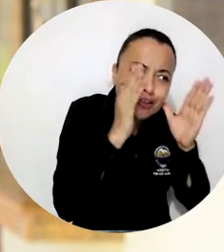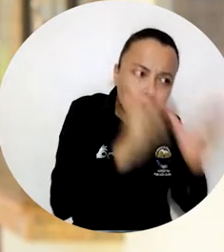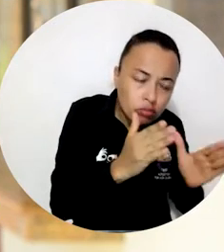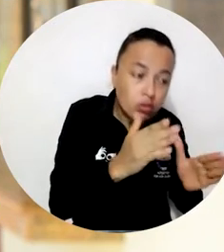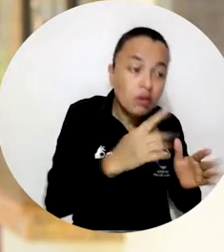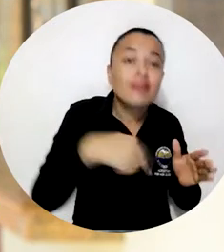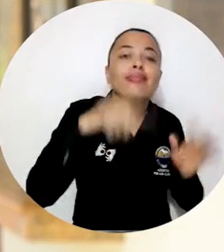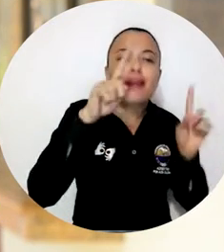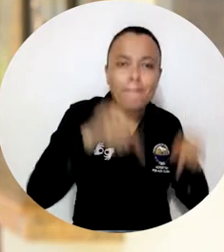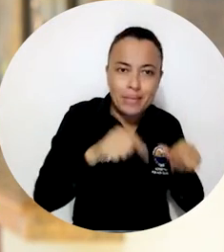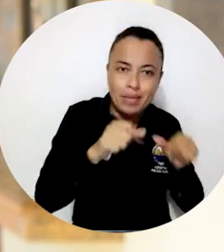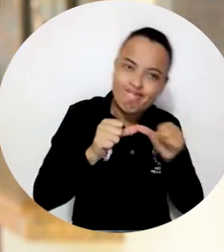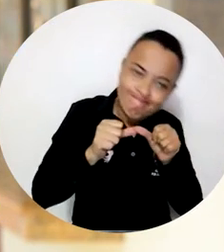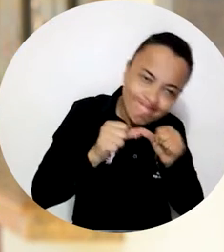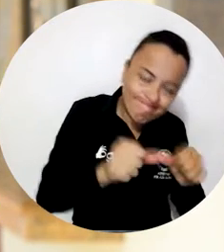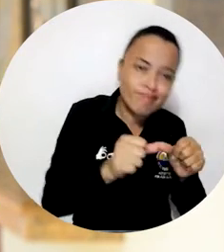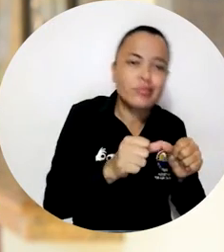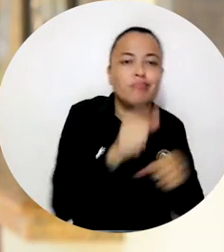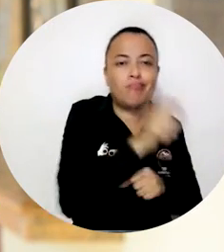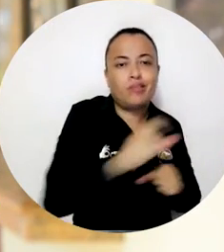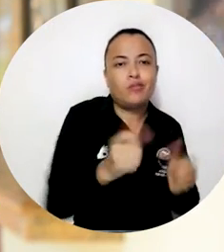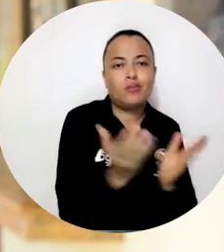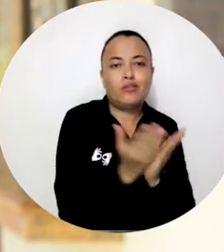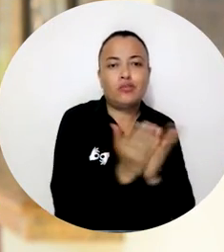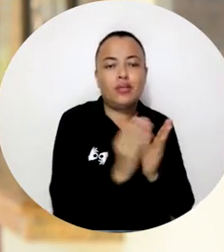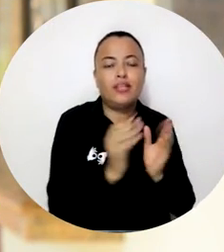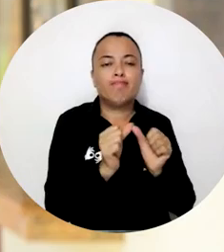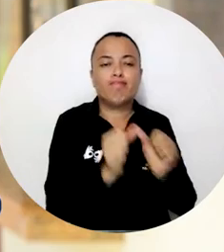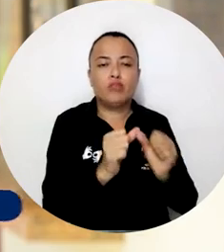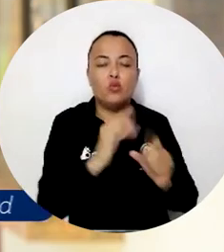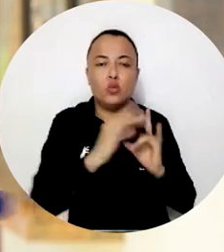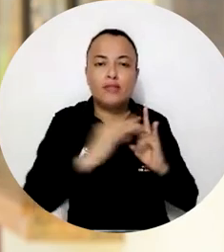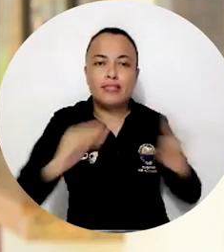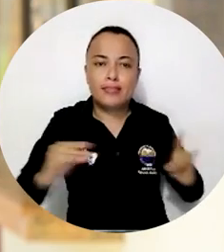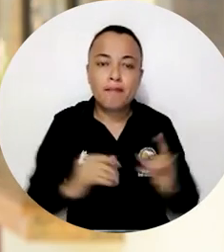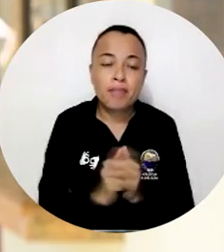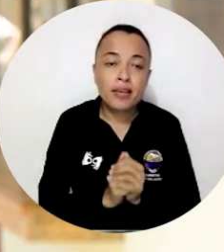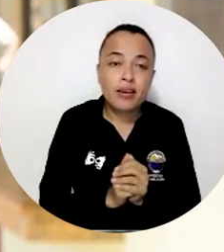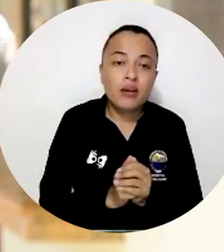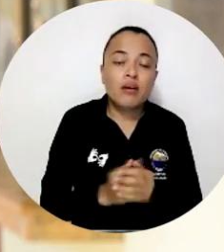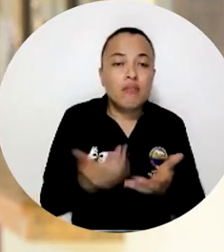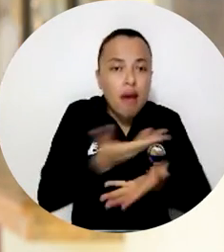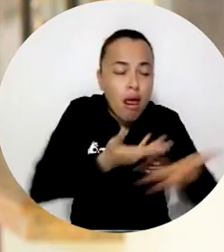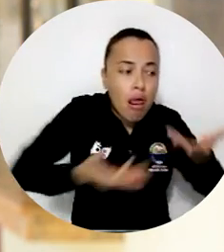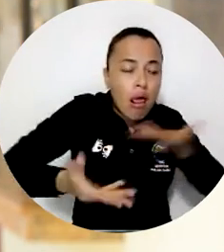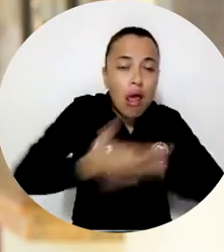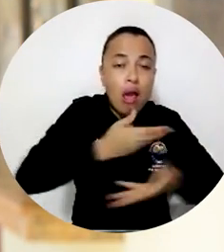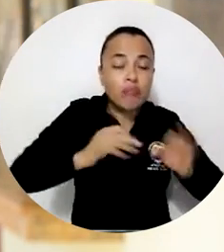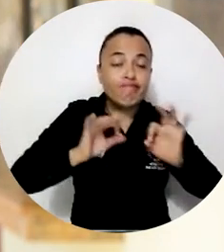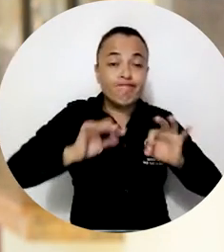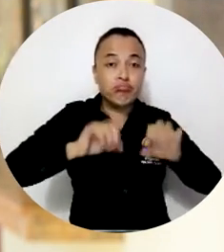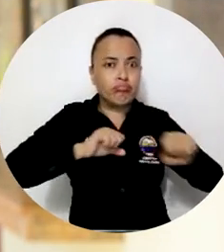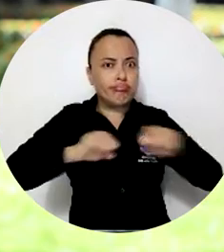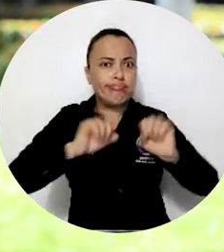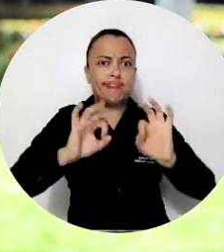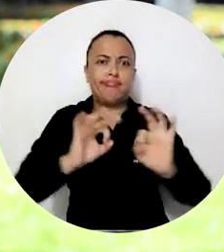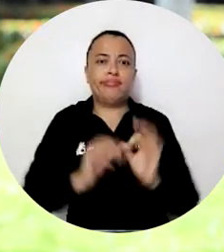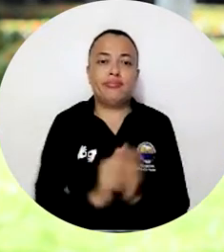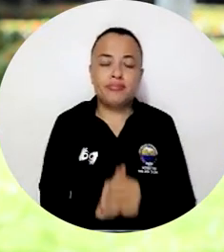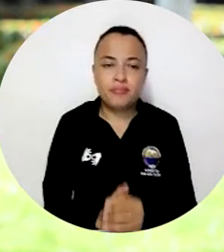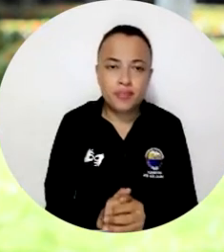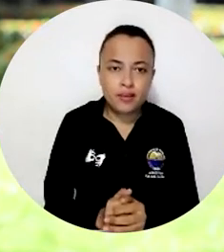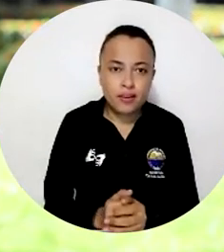y para la permanencia, sobre todo de estos estudiantes. Entonces fue una sesión muy activa.